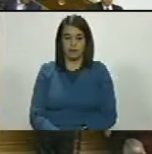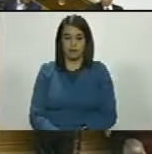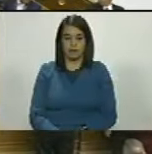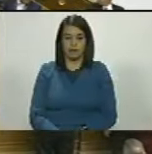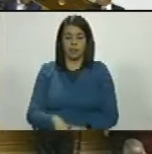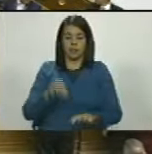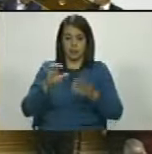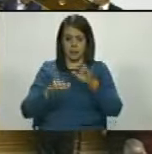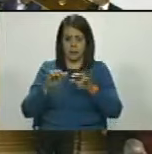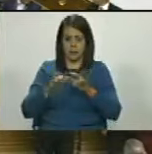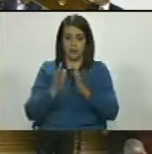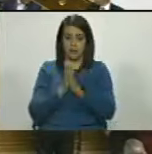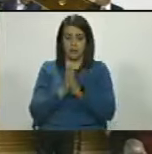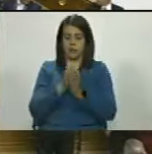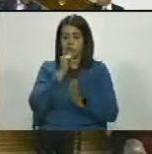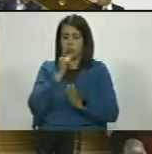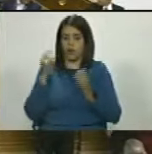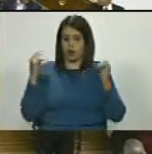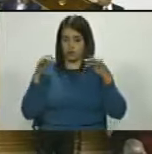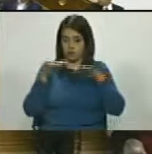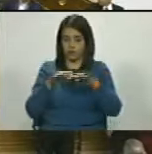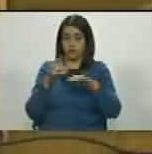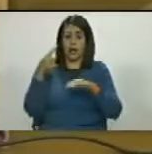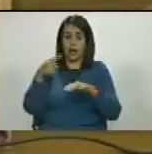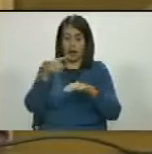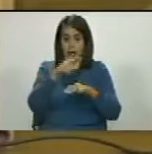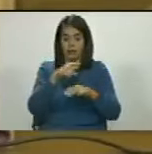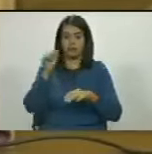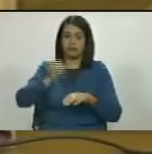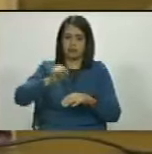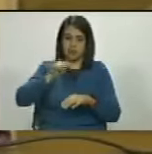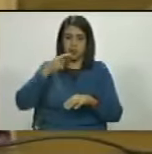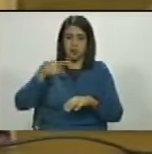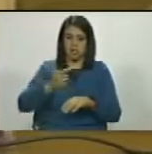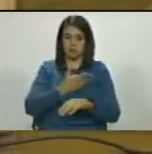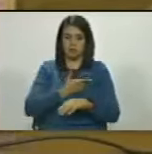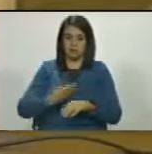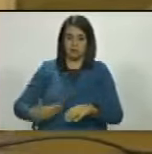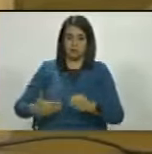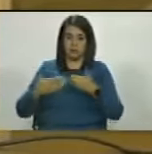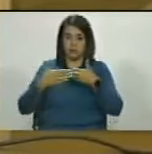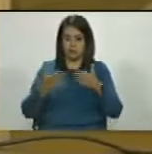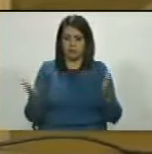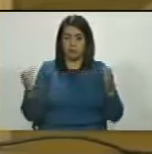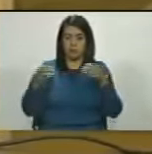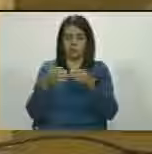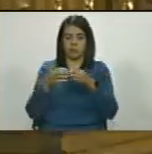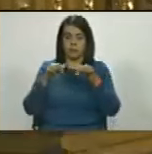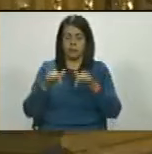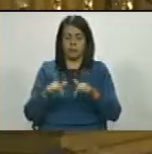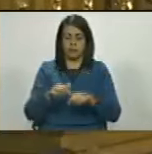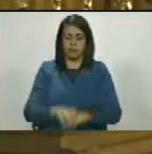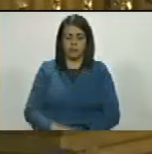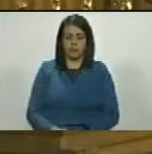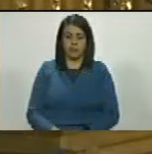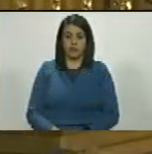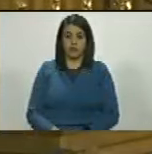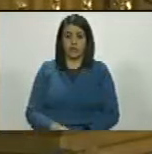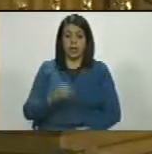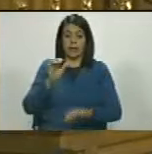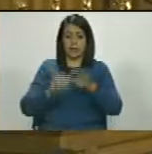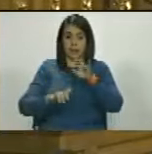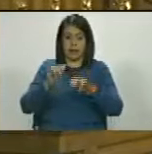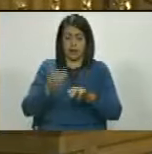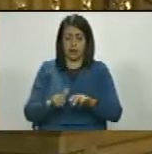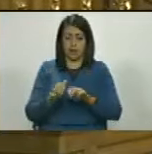Ciudadana Secretaria, sírvanse a informarse del quórum. Hay quórum, ciudadano presidente. Se abre la sesión. Ciudadana